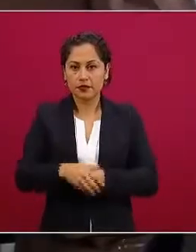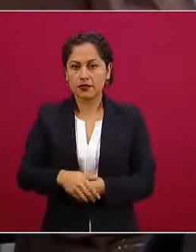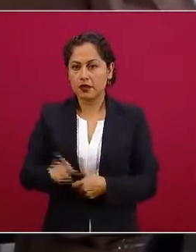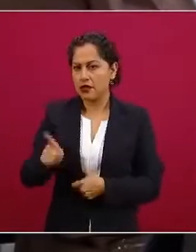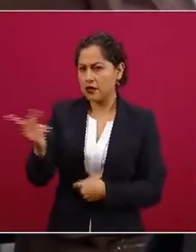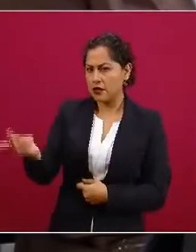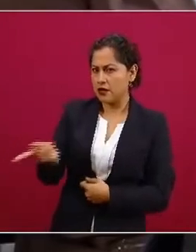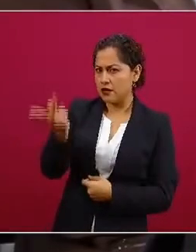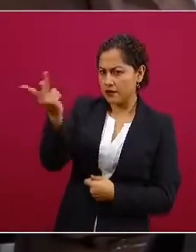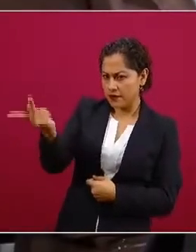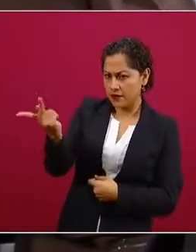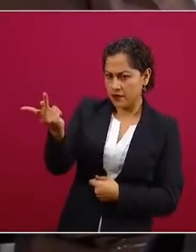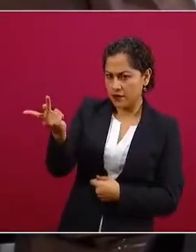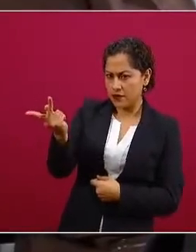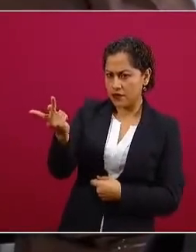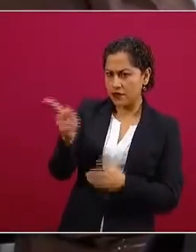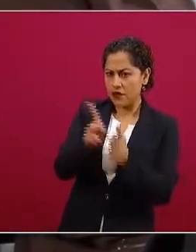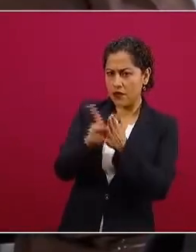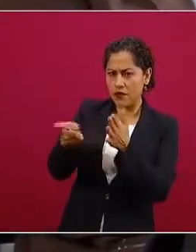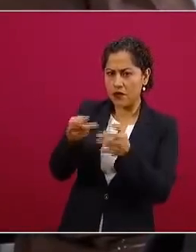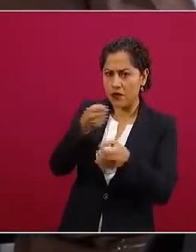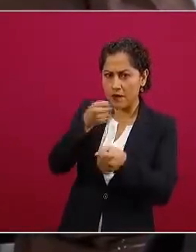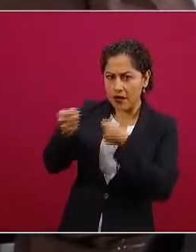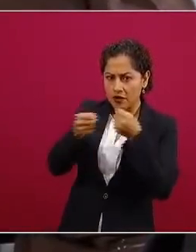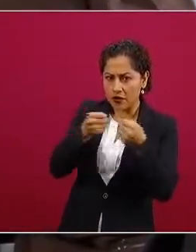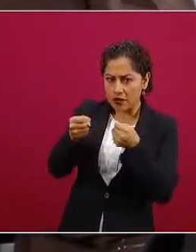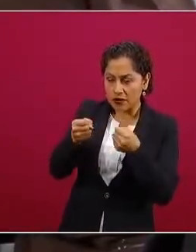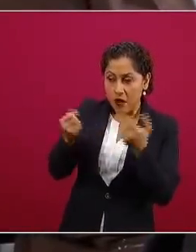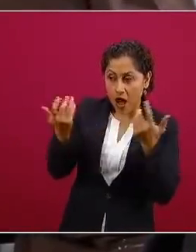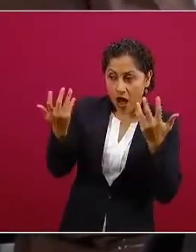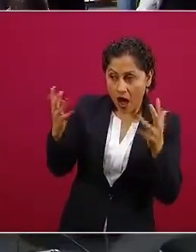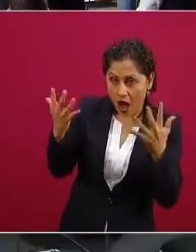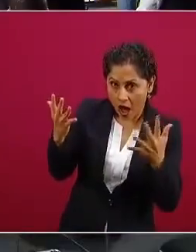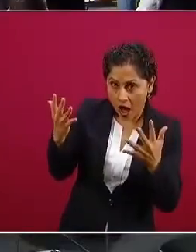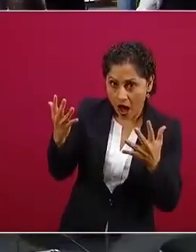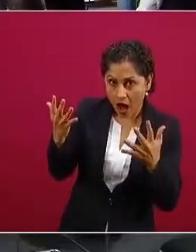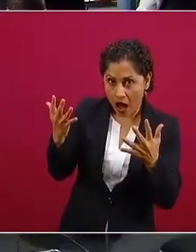claro que no lo que tenemos ahora